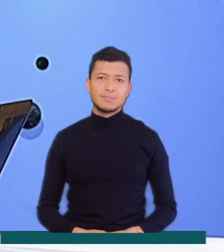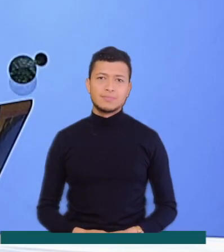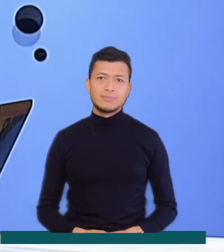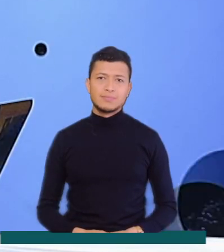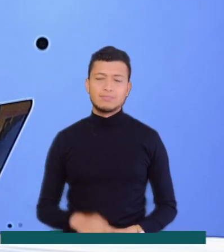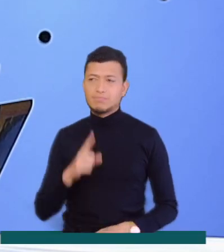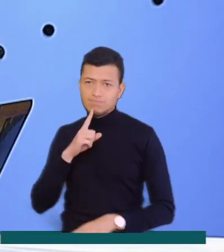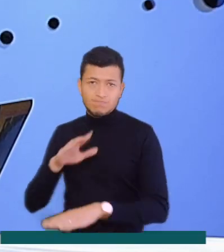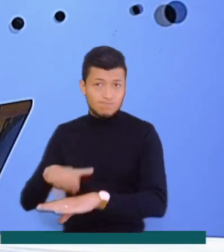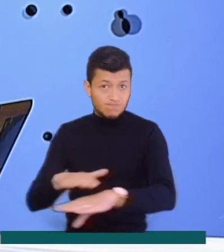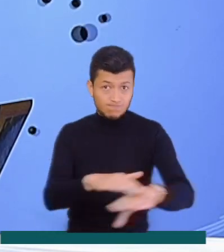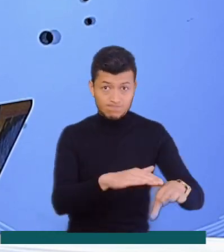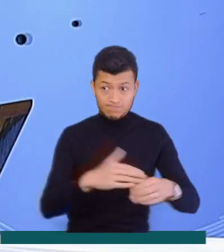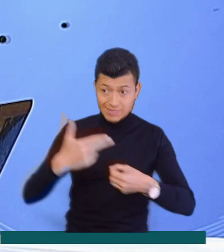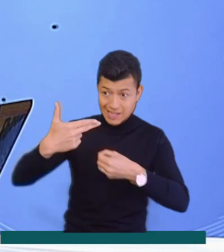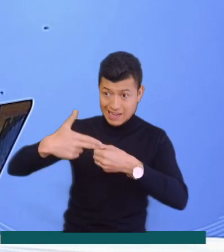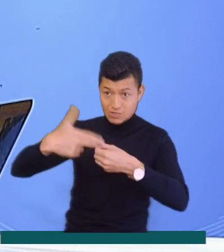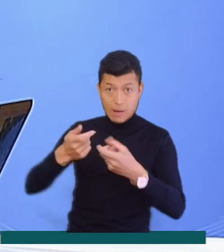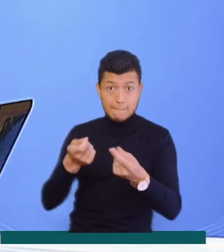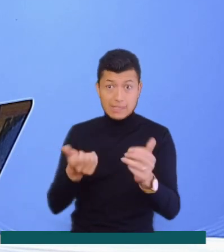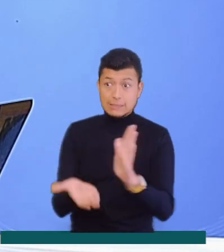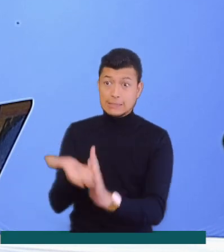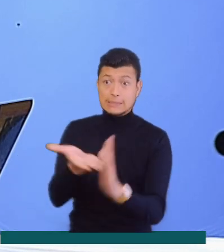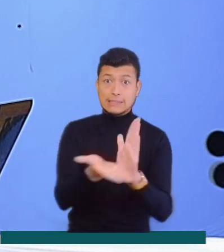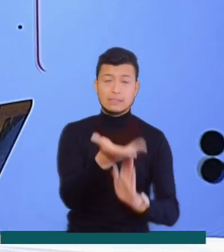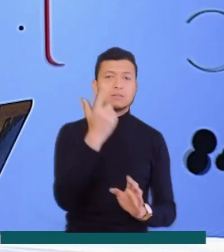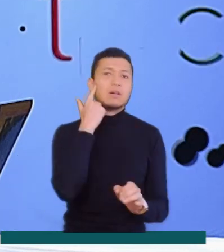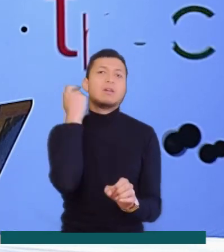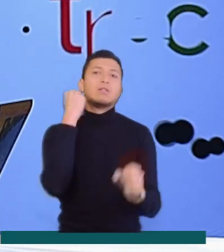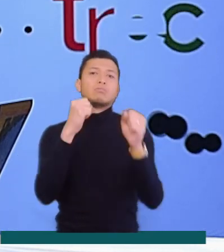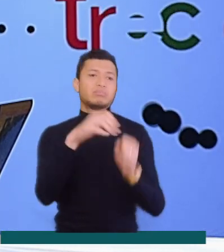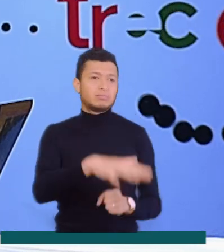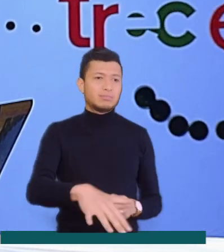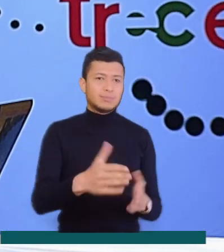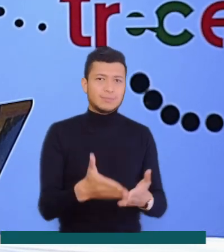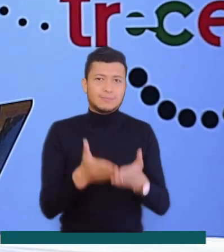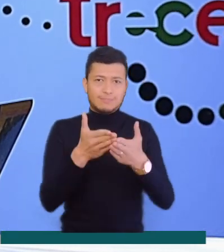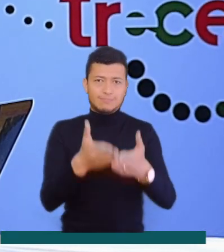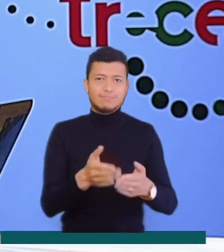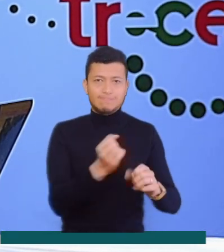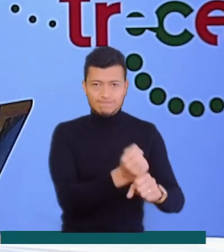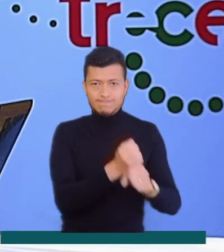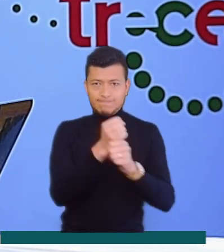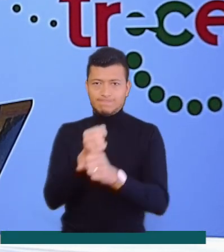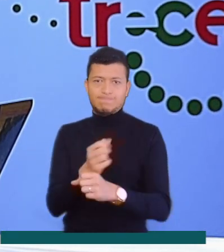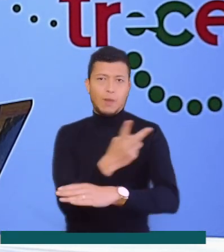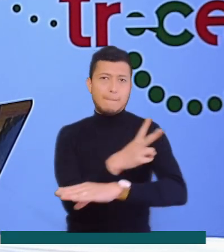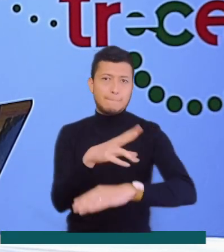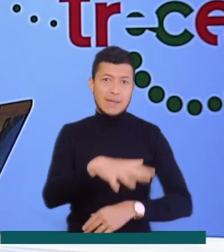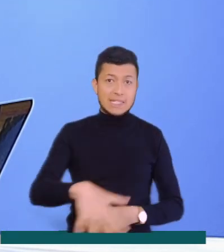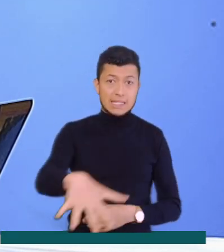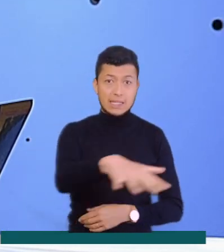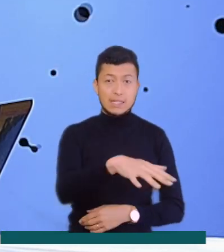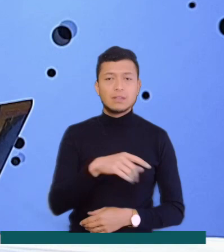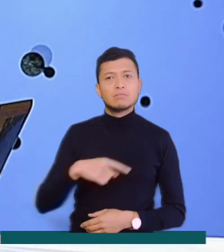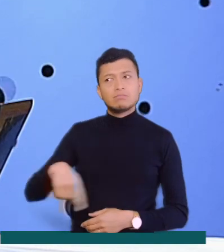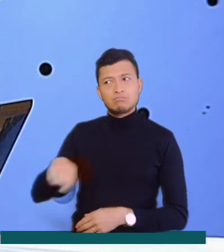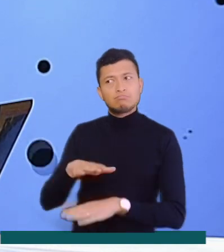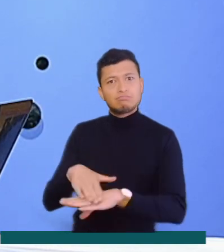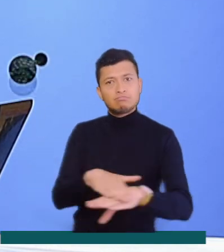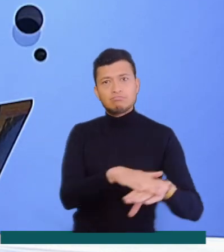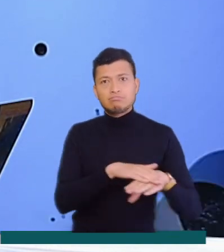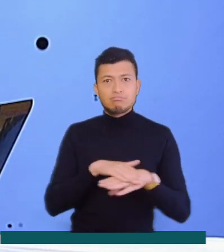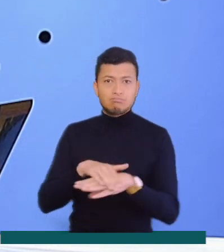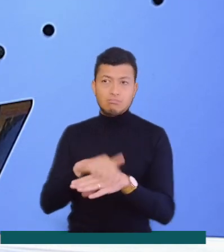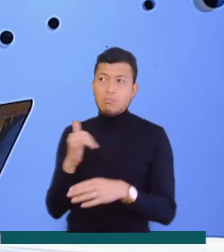El anuncio del incremento en el precio de la gasolina sigue preocupando a los habitantes de Puerto Carreño en Elvichada, quienes aseguran que aunque en la zona